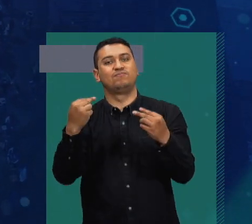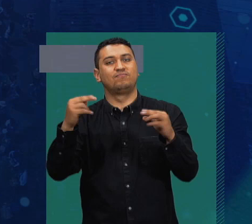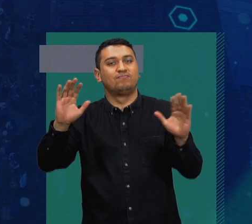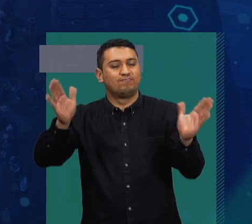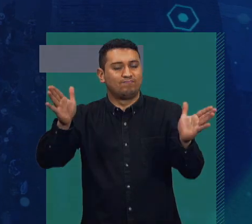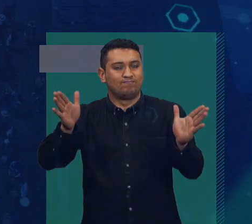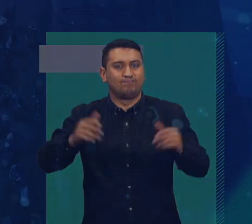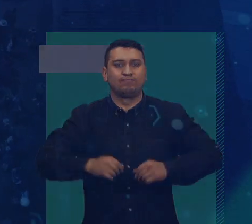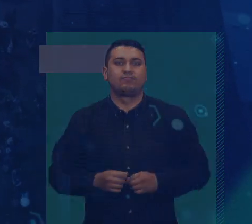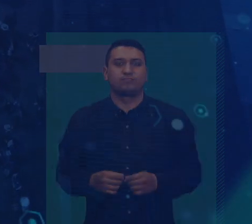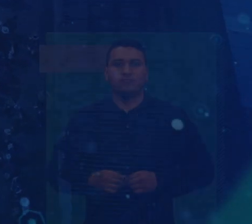13 y hasta la próxima.